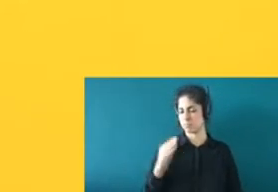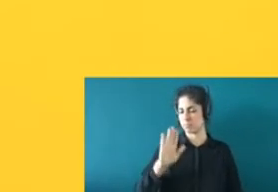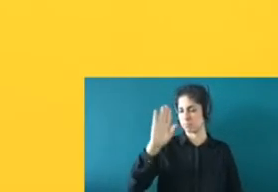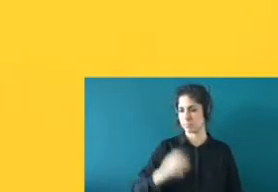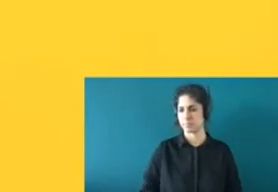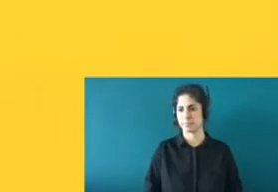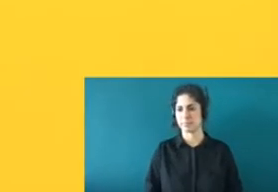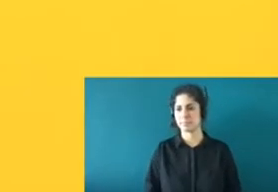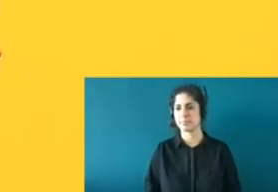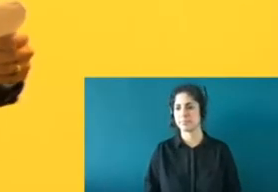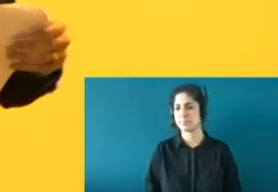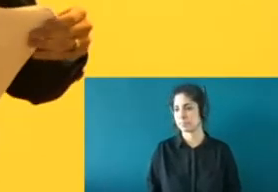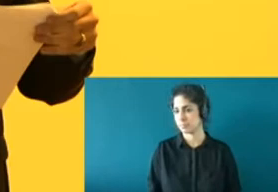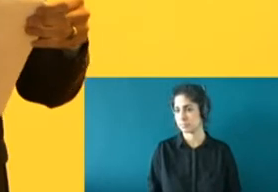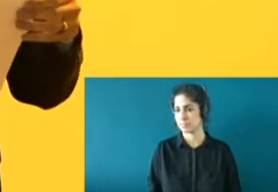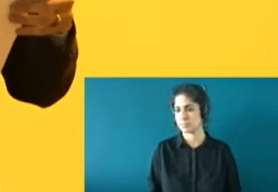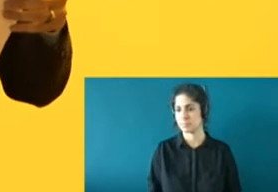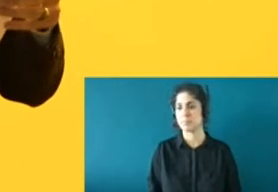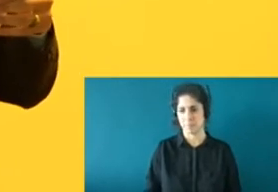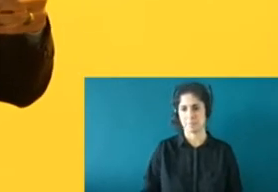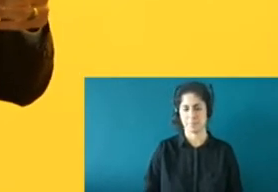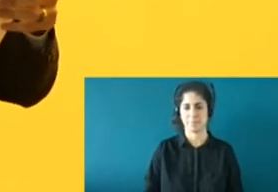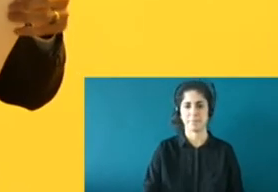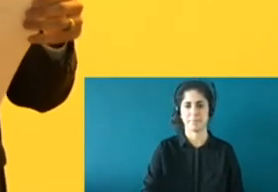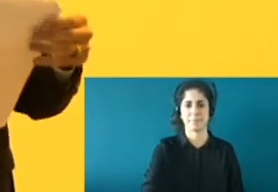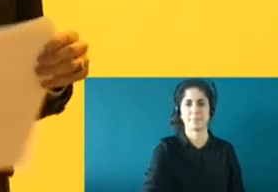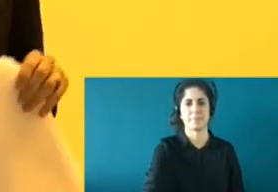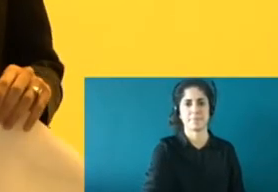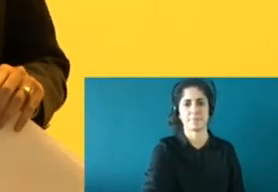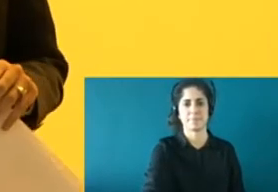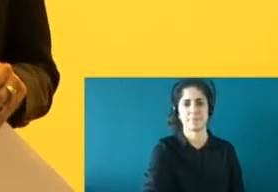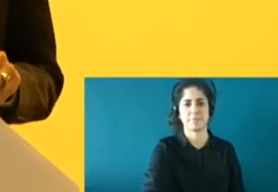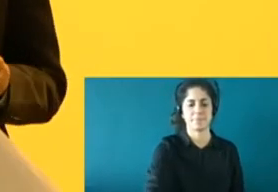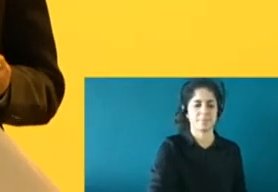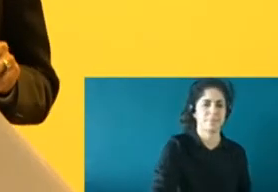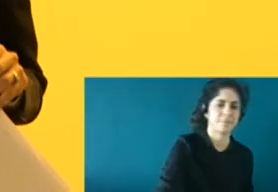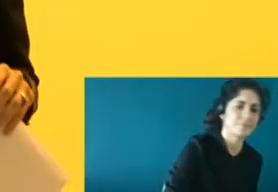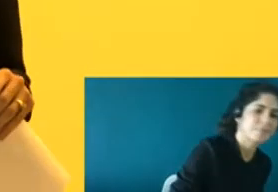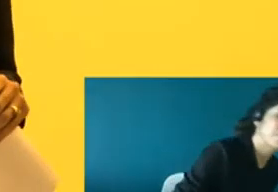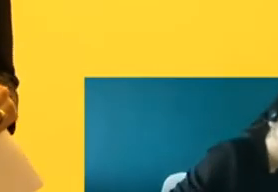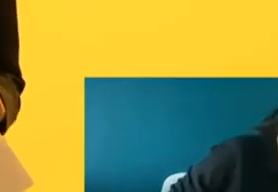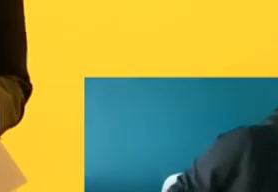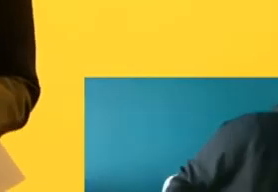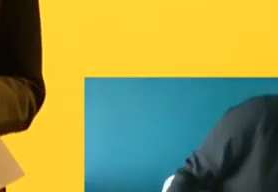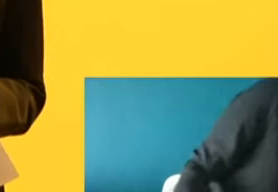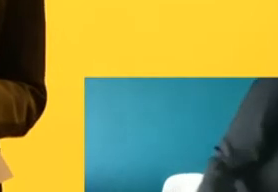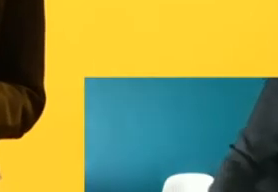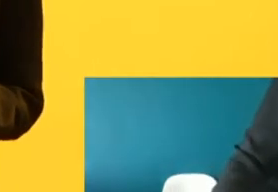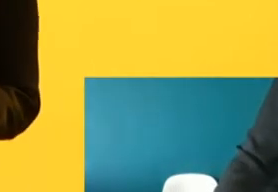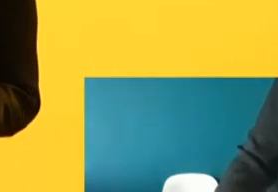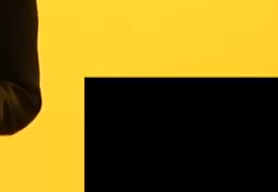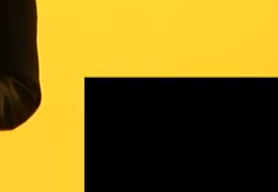Otra cosa respecto a los cuerpos que también me gustaría comentar. Cuando ha habido algún naufragio aquí en Lanzarote y